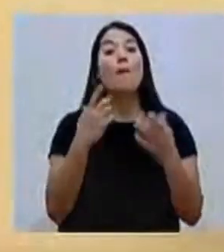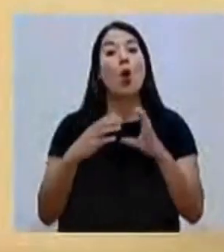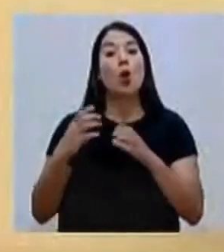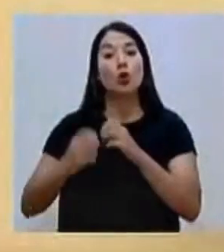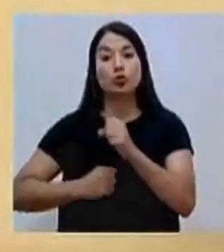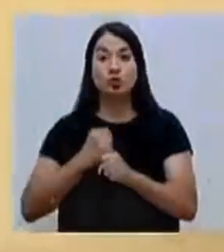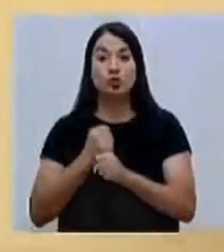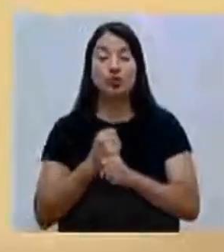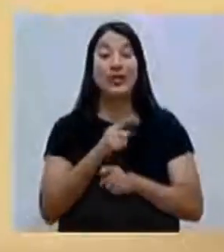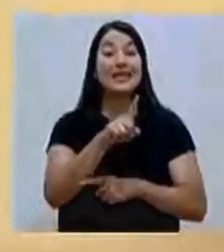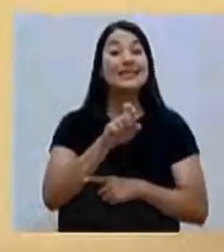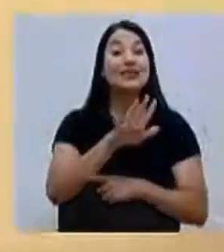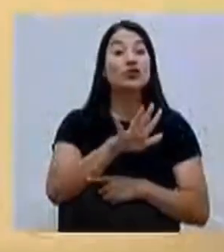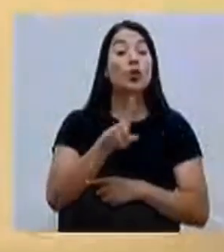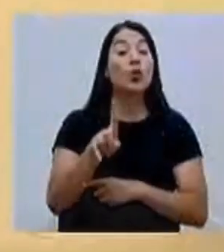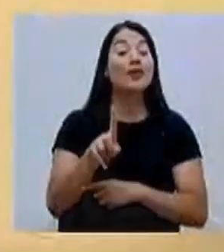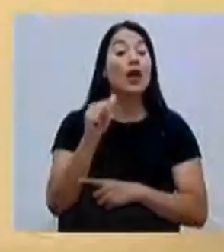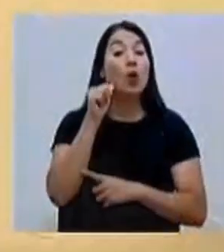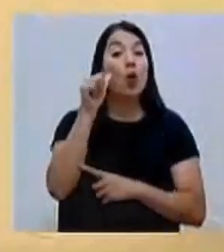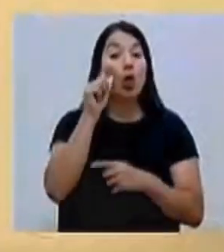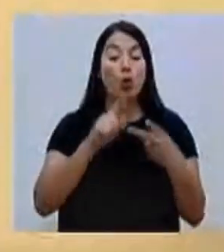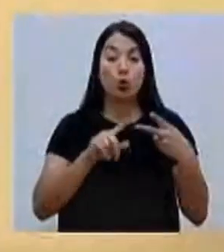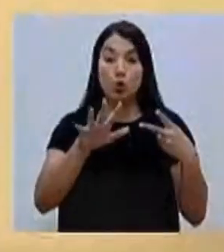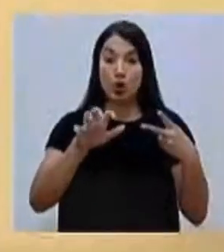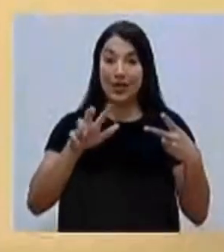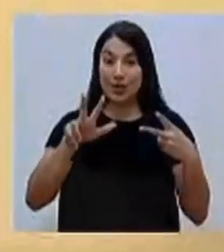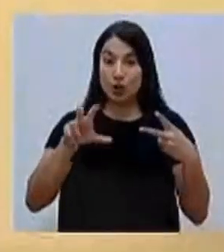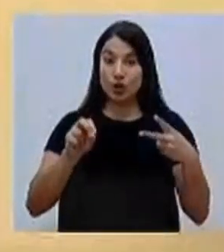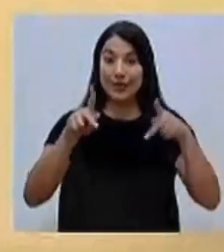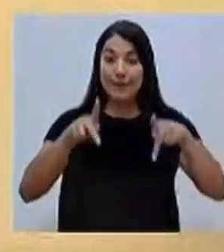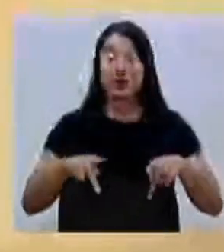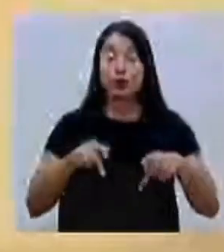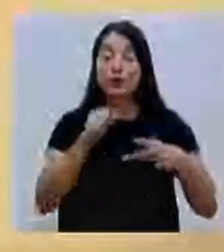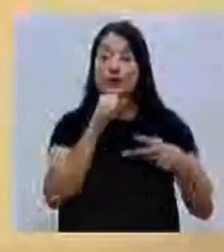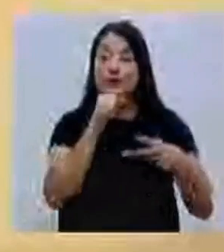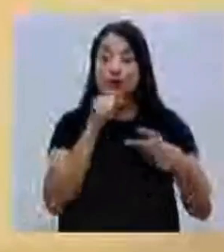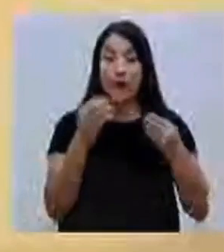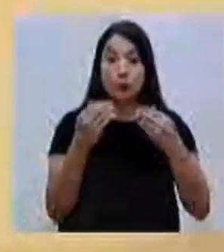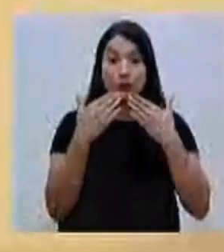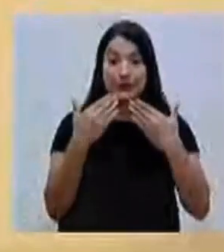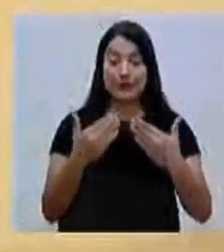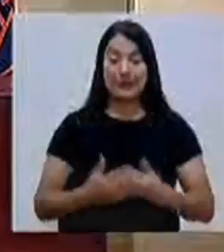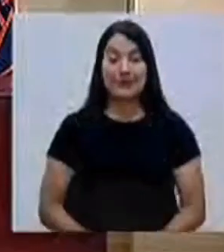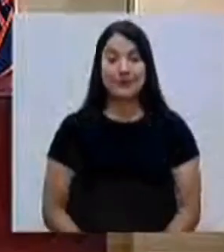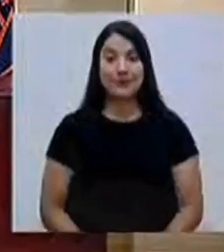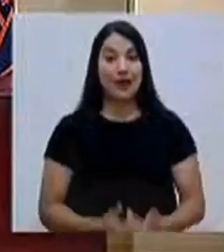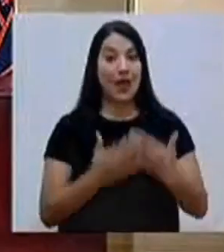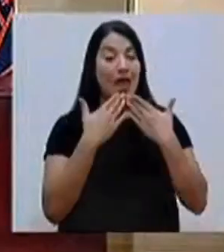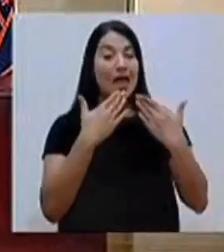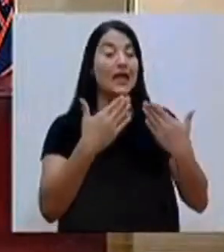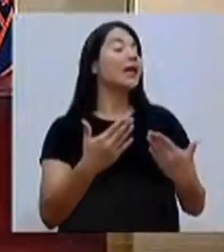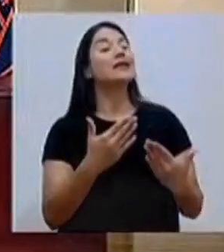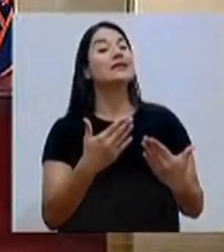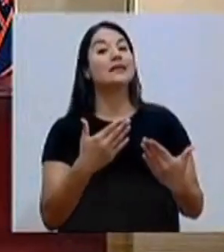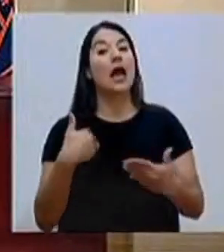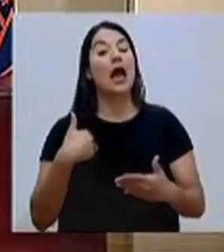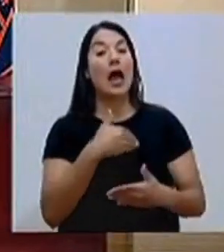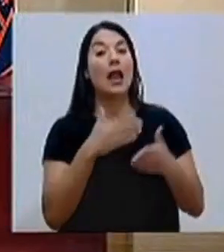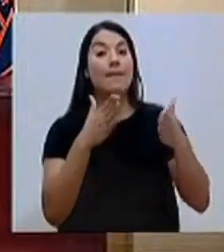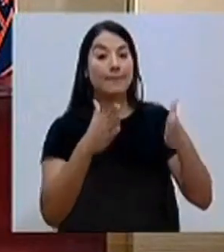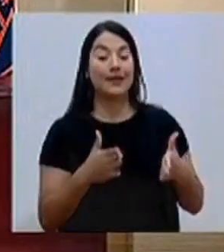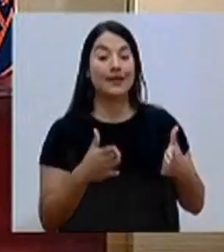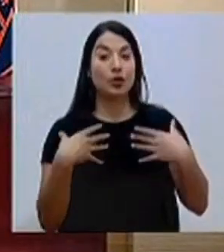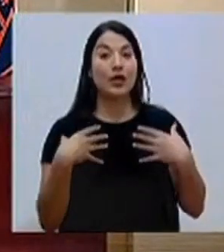251 adultos y 530 adultos mayores. Muchísimas gracias. Muchísimas gracias al señor ministro